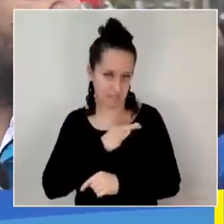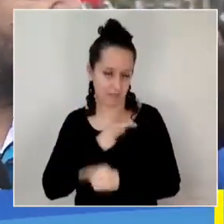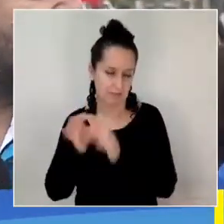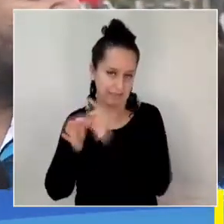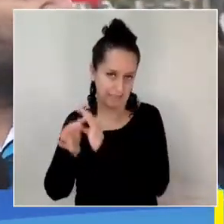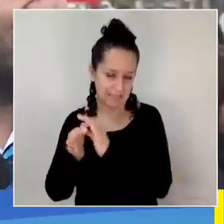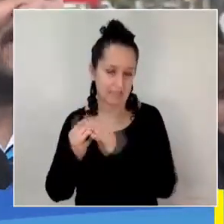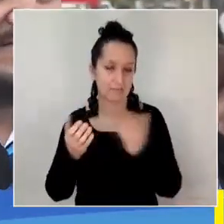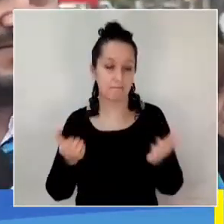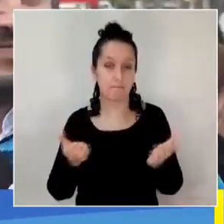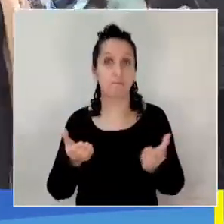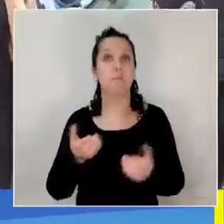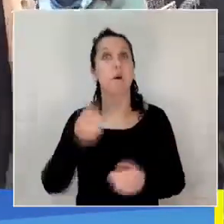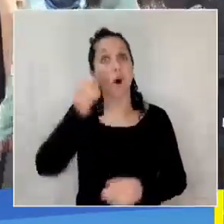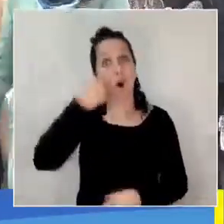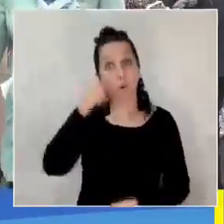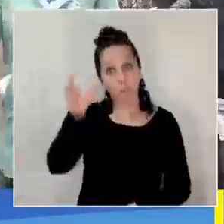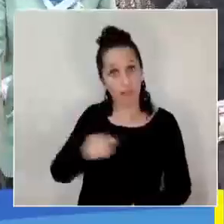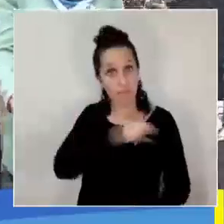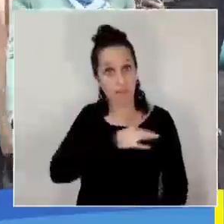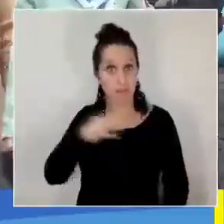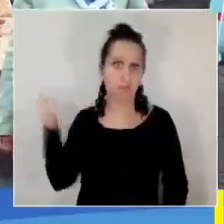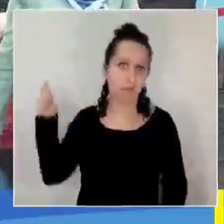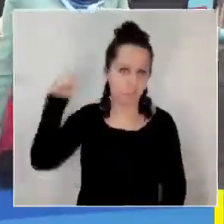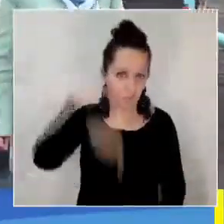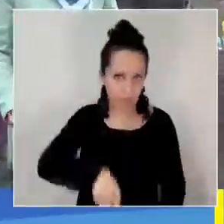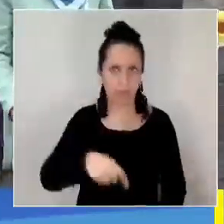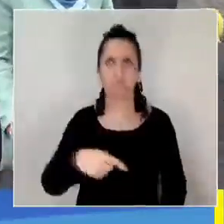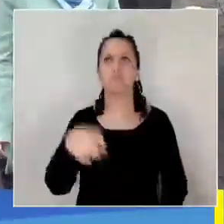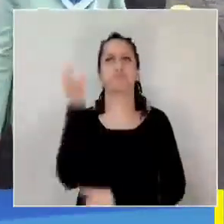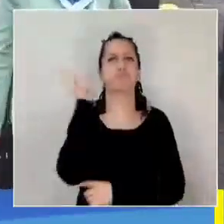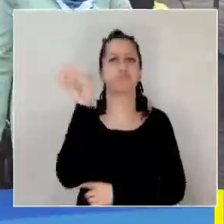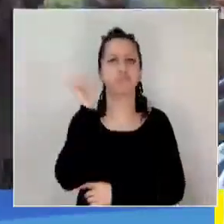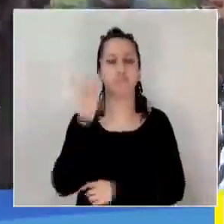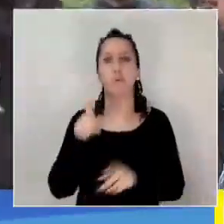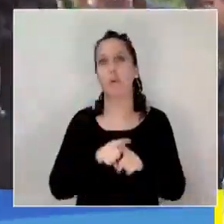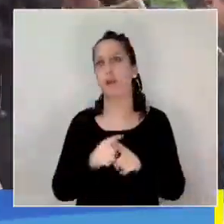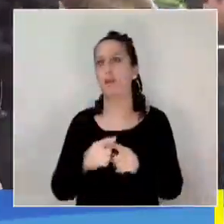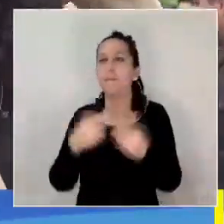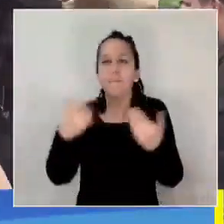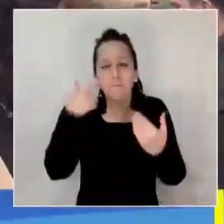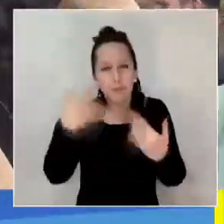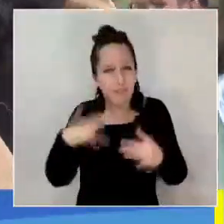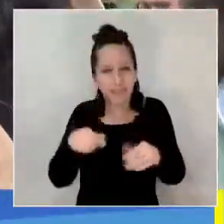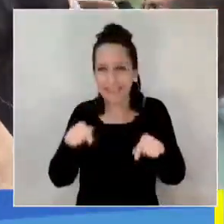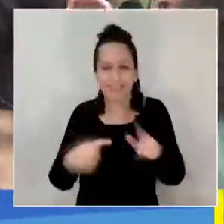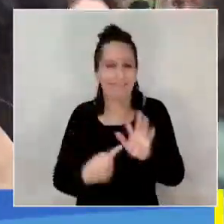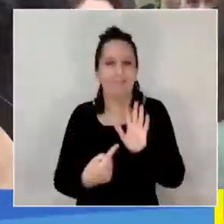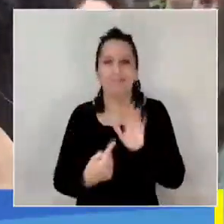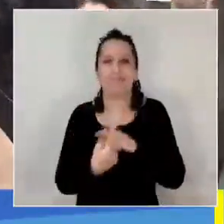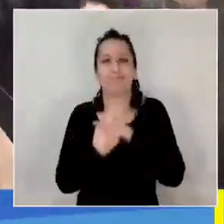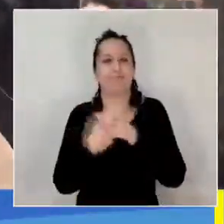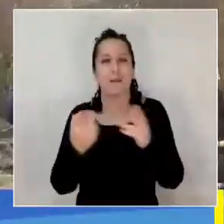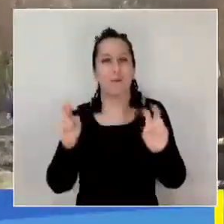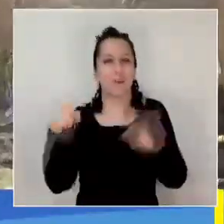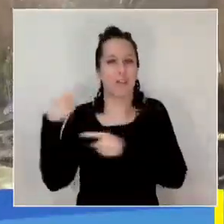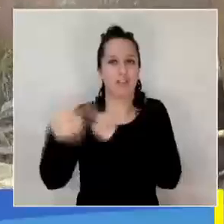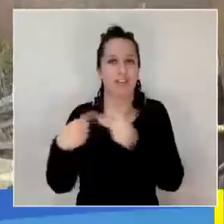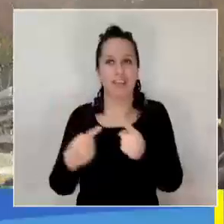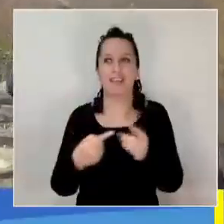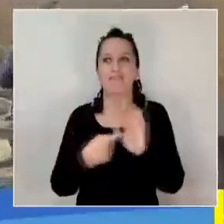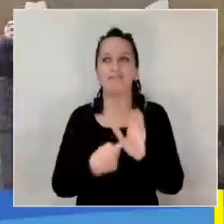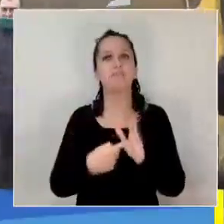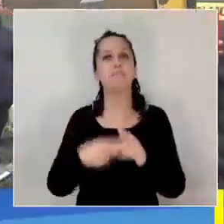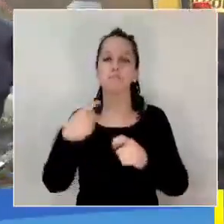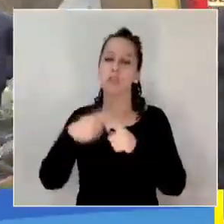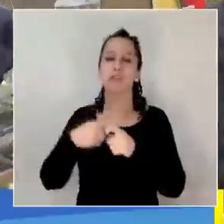también de que el ministro haya venido en este momento histórico, como es la entrega de estos subsidios y además la instalación de esta